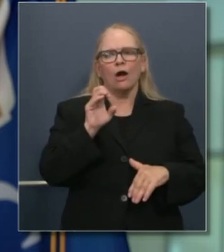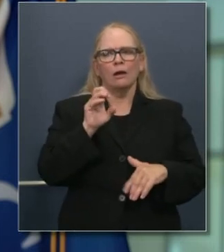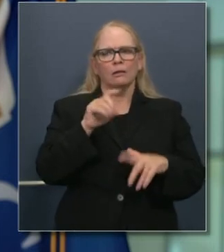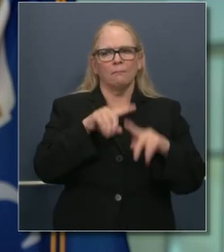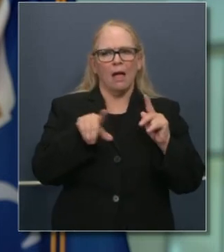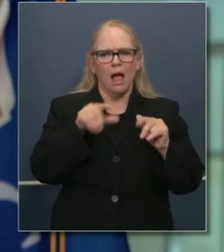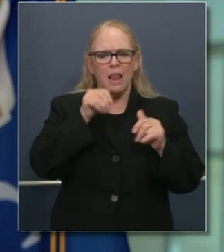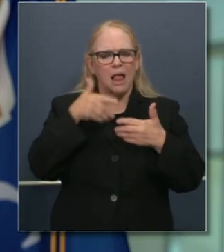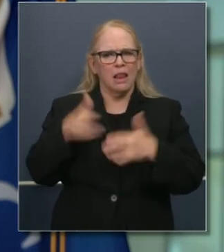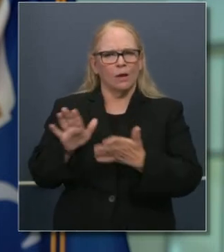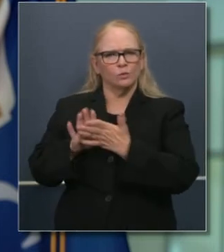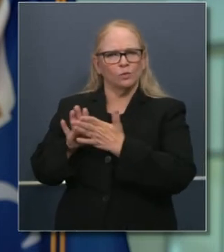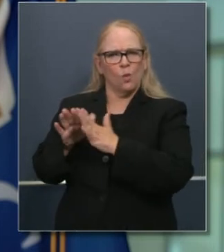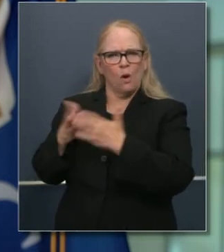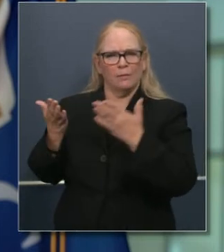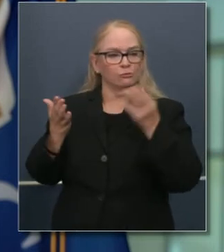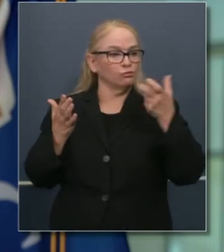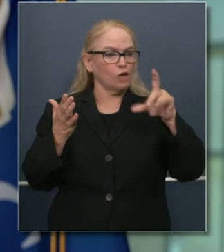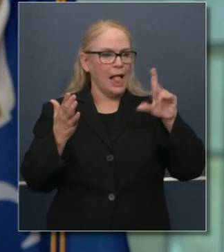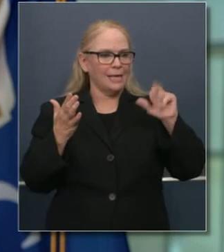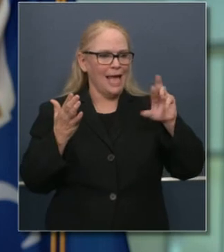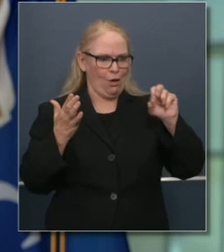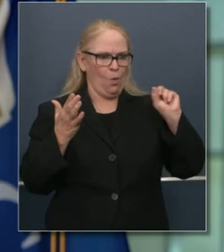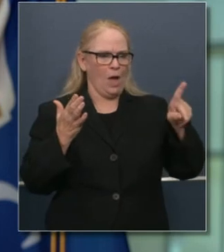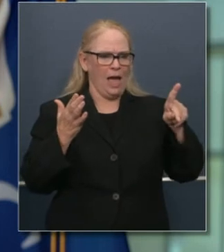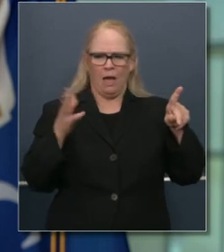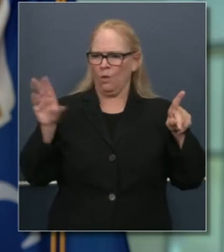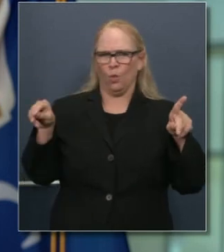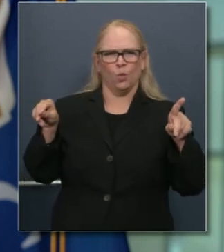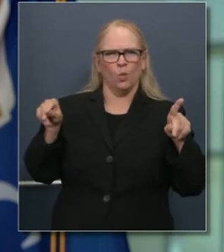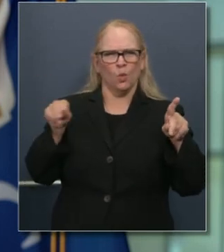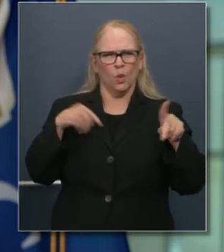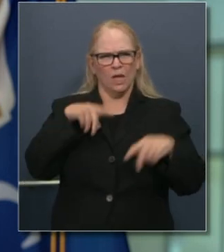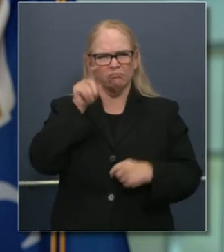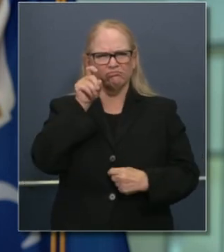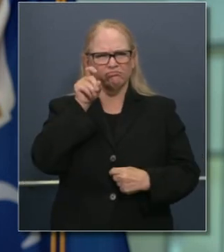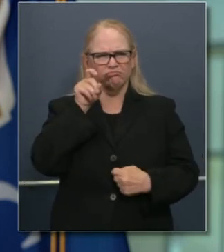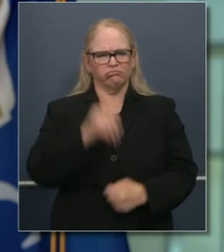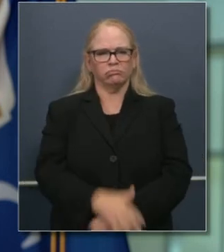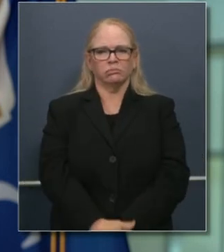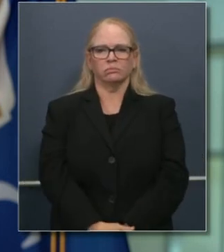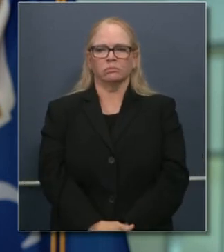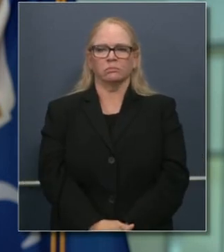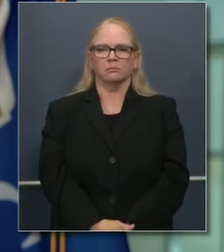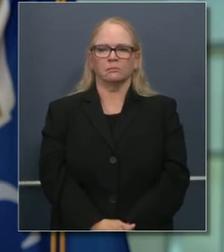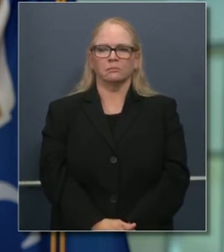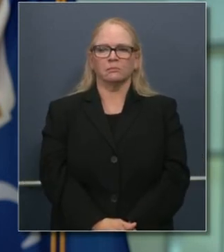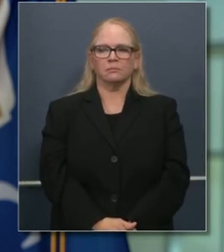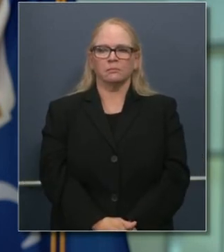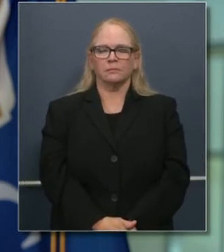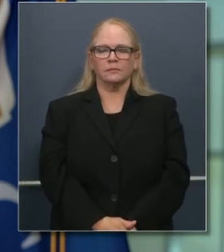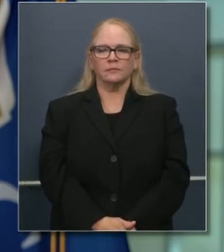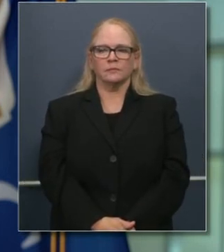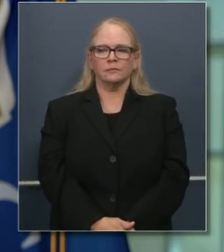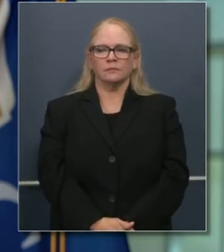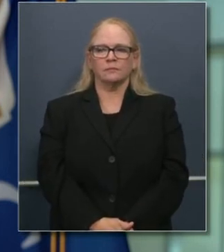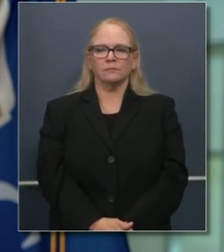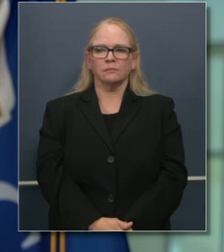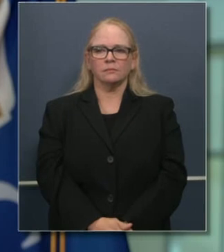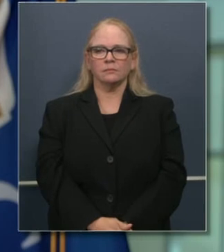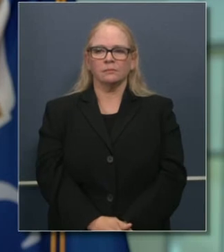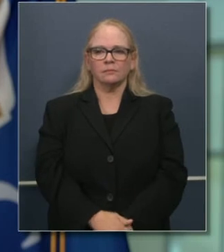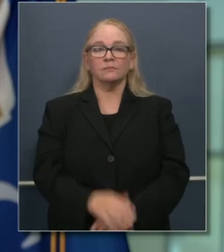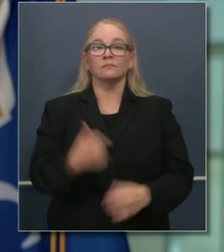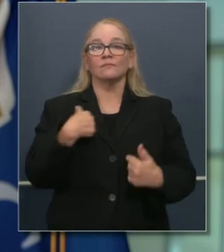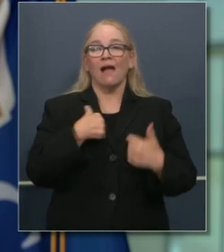listas. Por muchos meses hemos hablado de las pautas respecto a guarderías. Que son